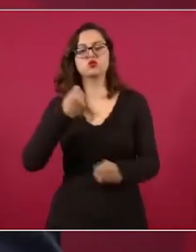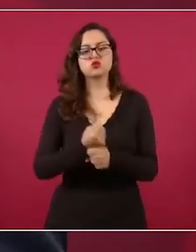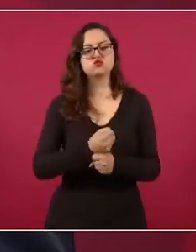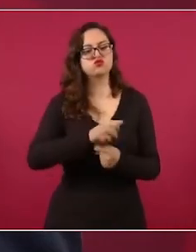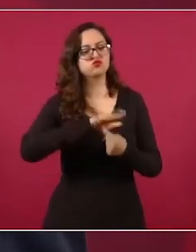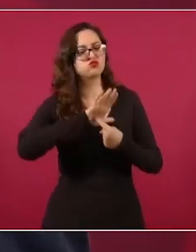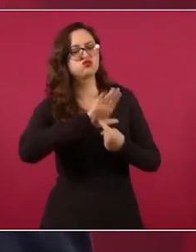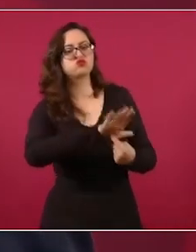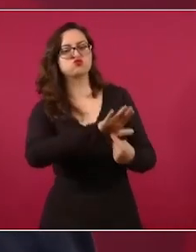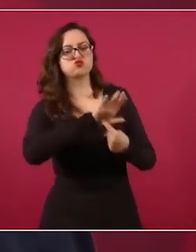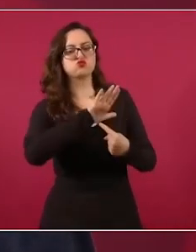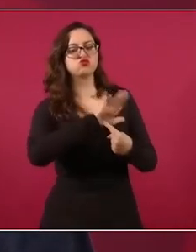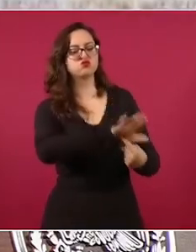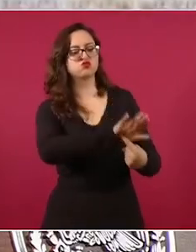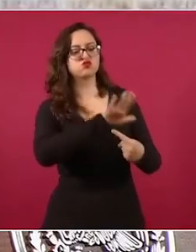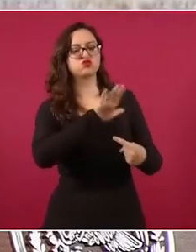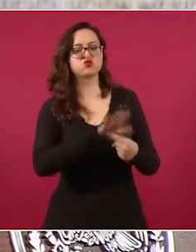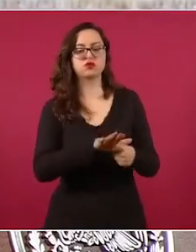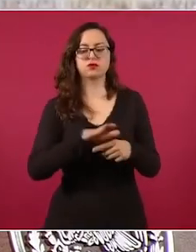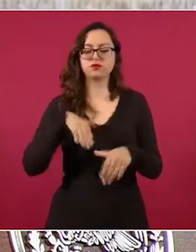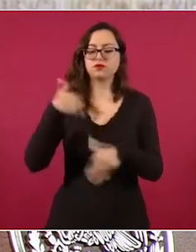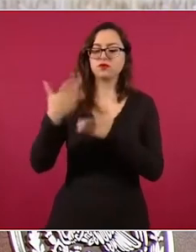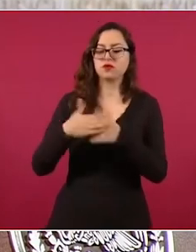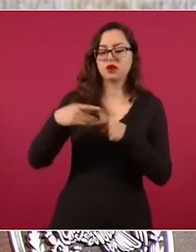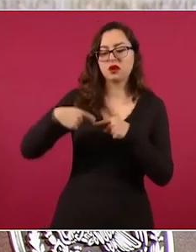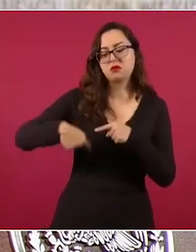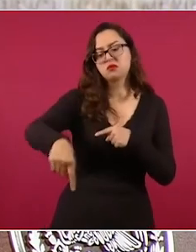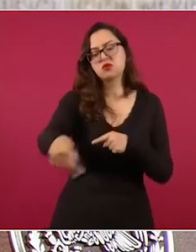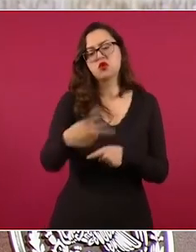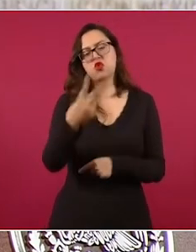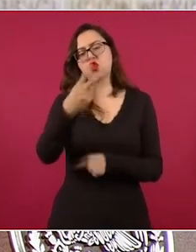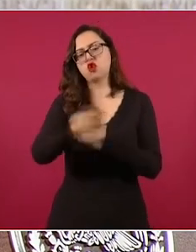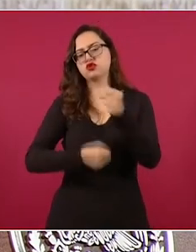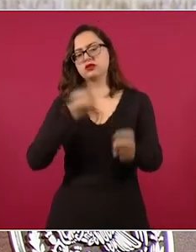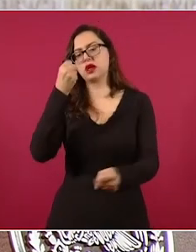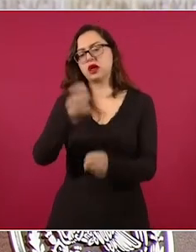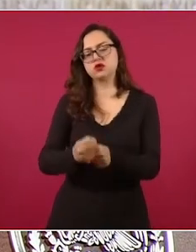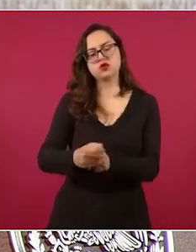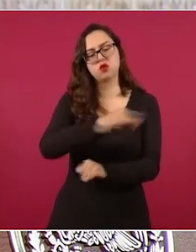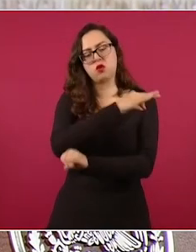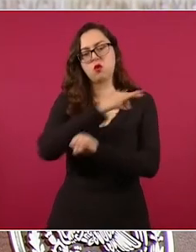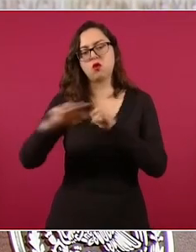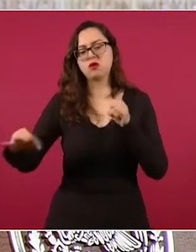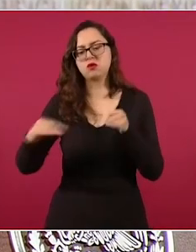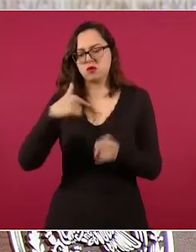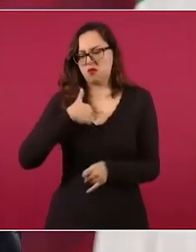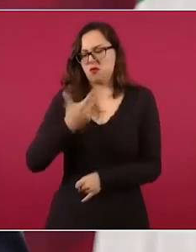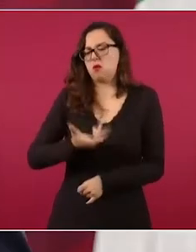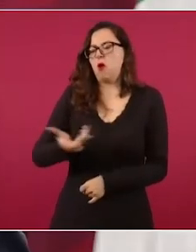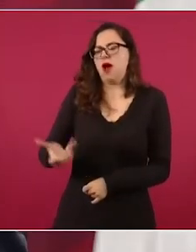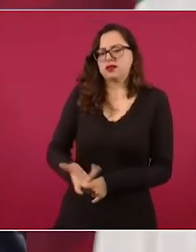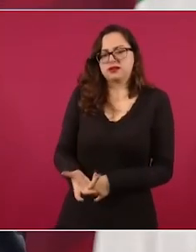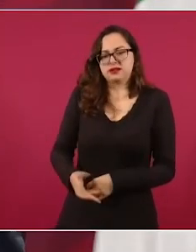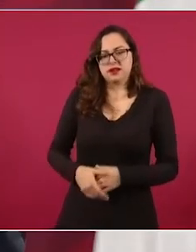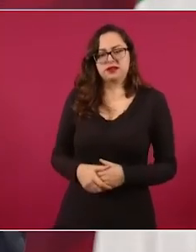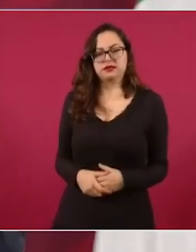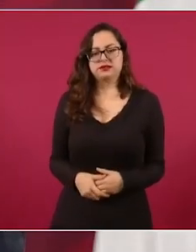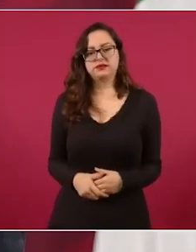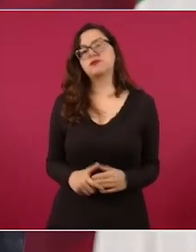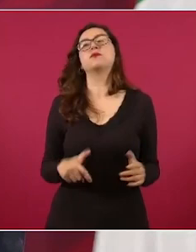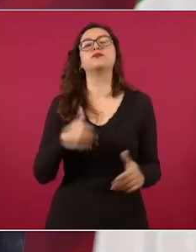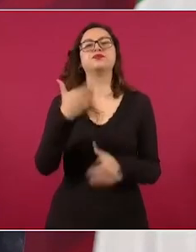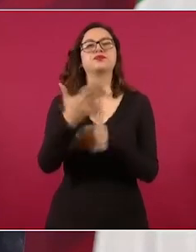a hacer en el último tramo hasta finales de